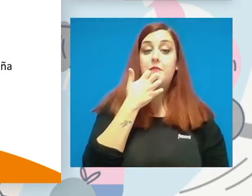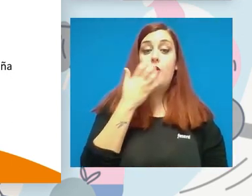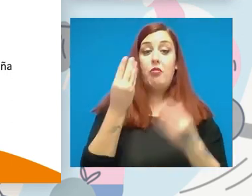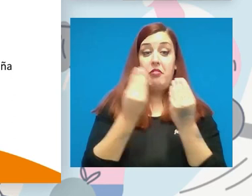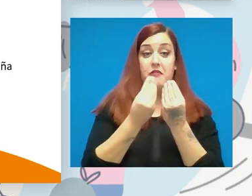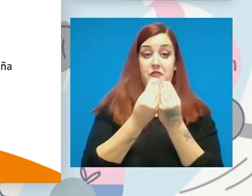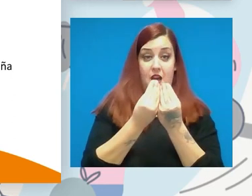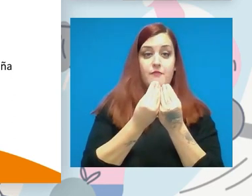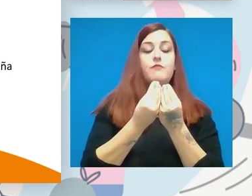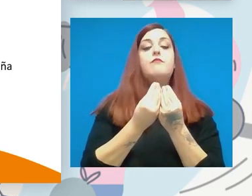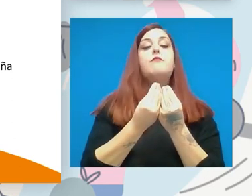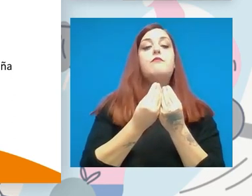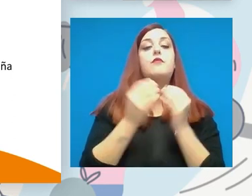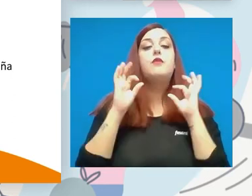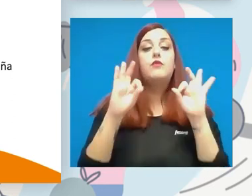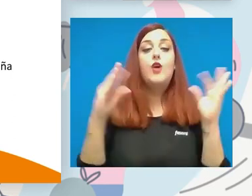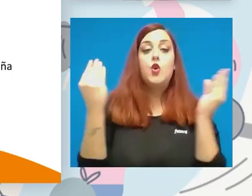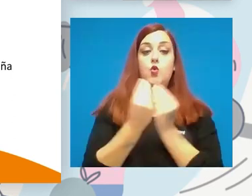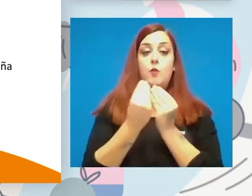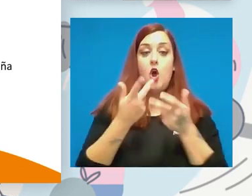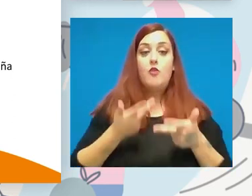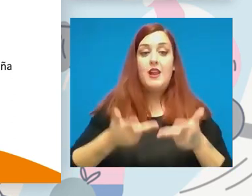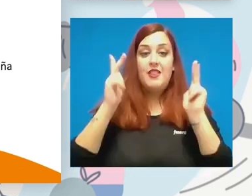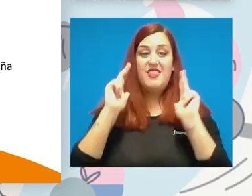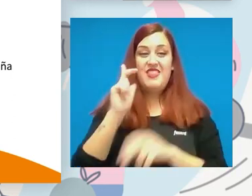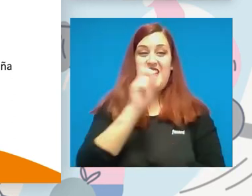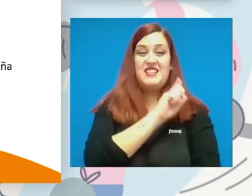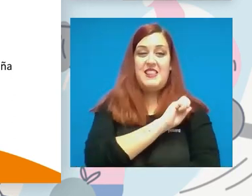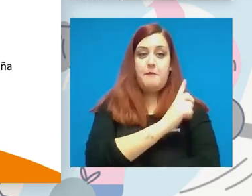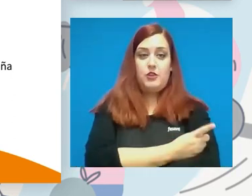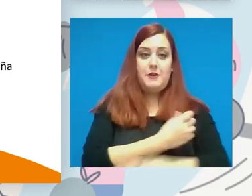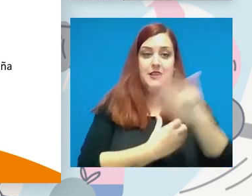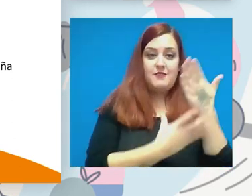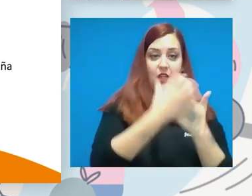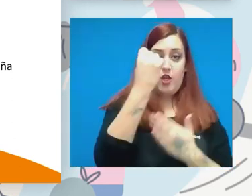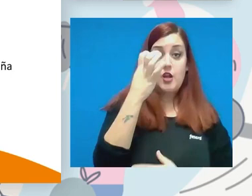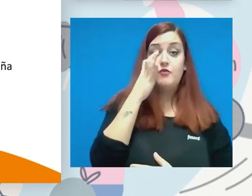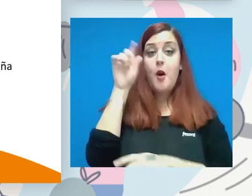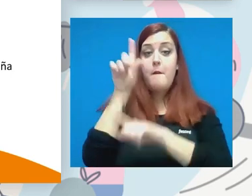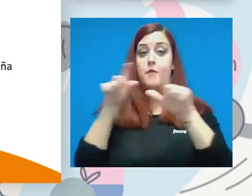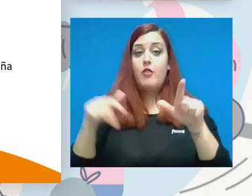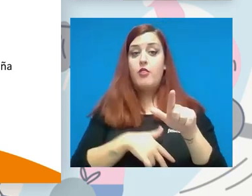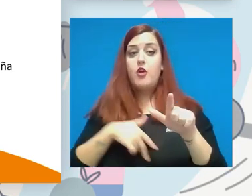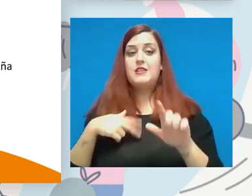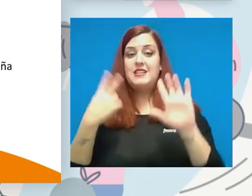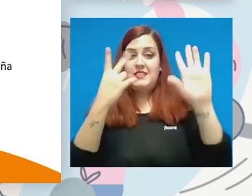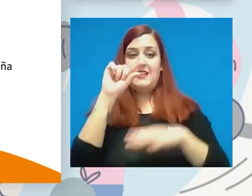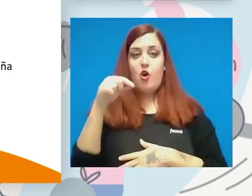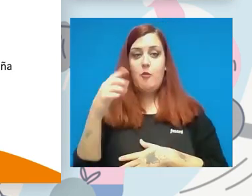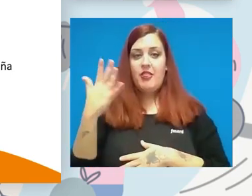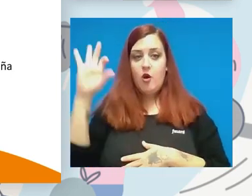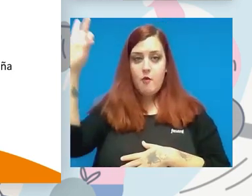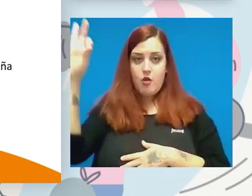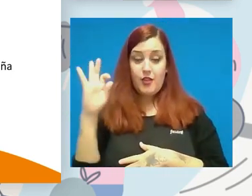número de licencias deportivas en las federaciones. Mientras en la población en general son un 7,5%, en